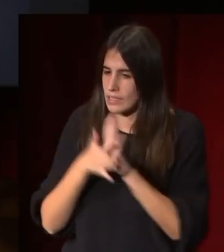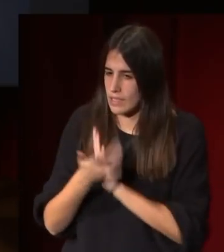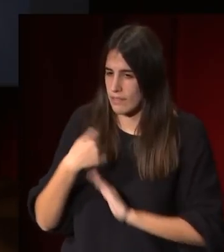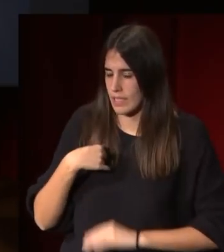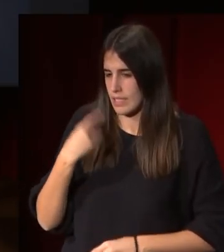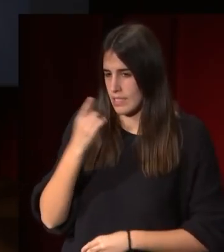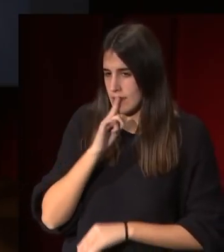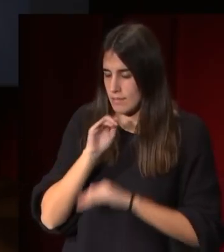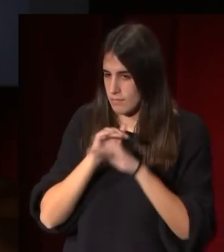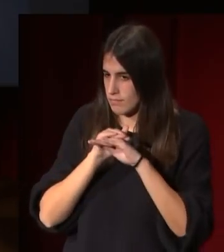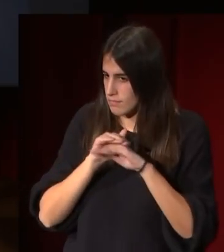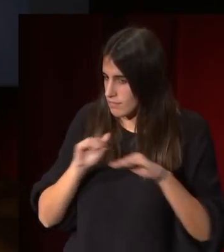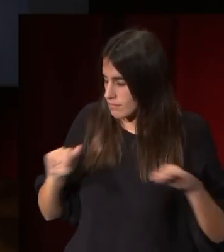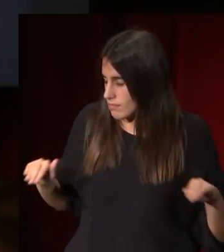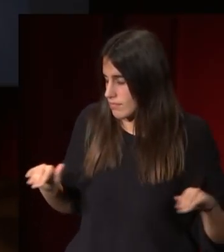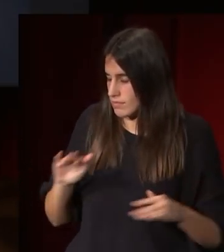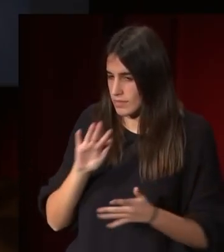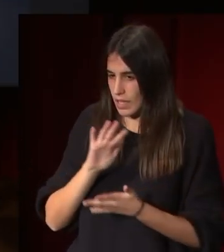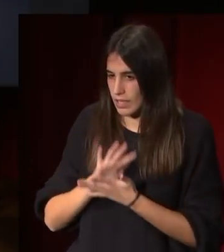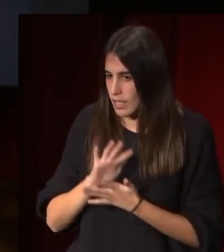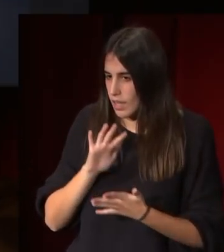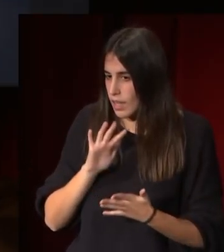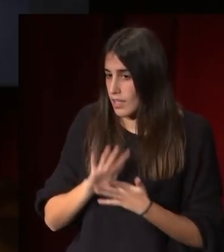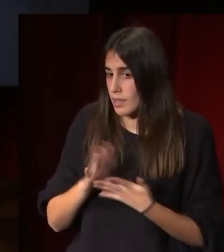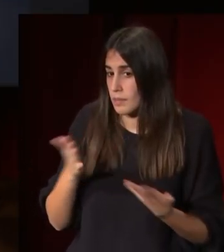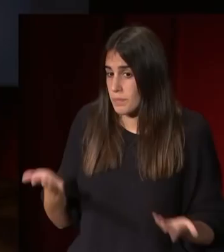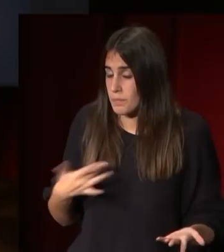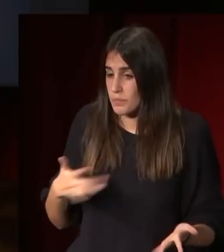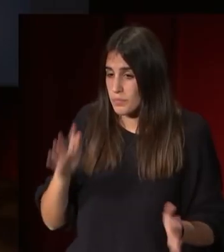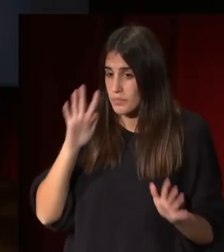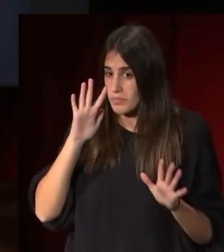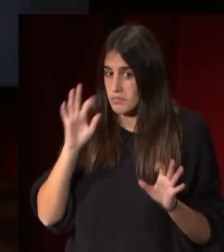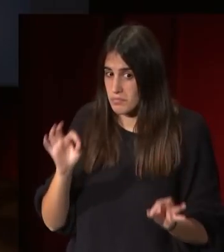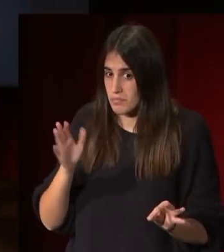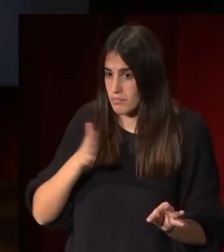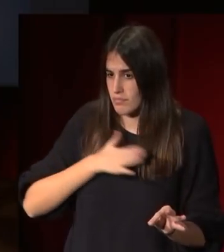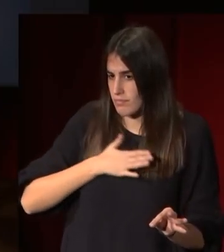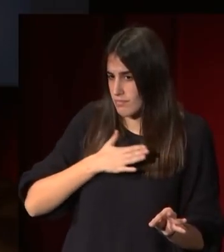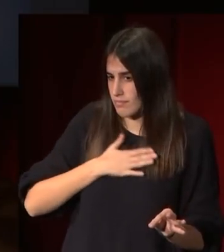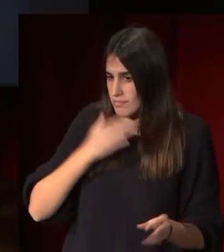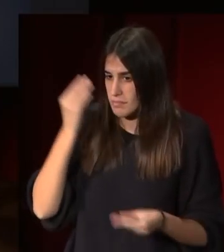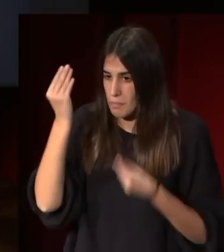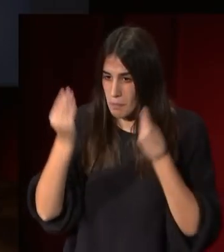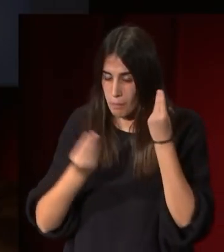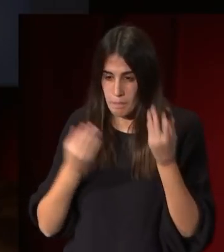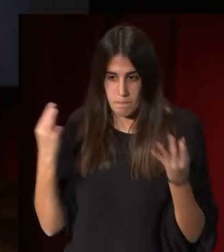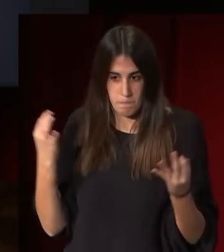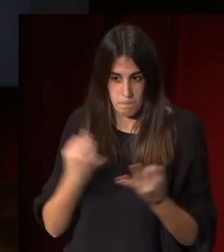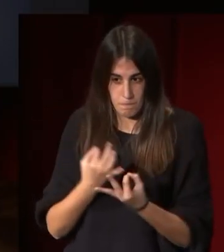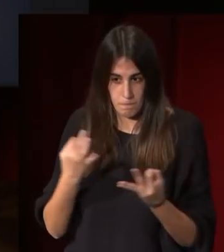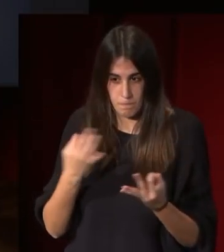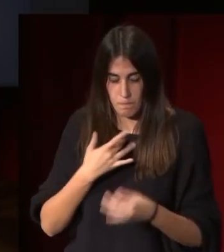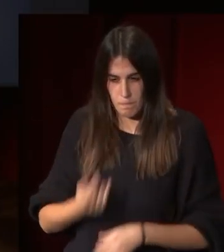con una gran serenidad pero en realidad a mí por lo menos me hace pensar que tuvo muy presente